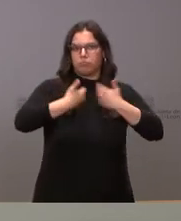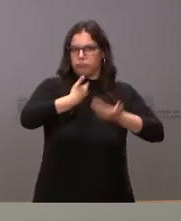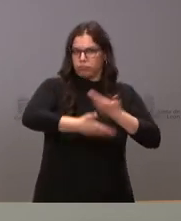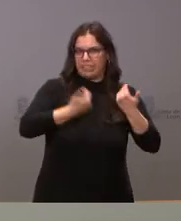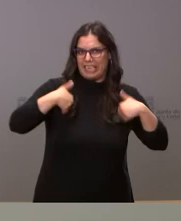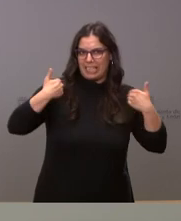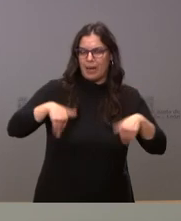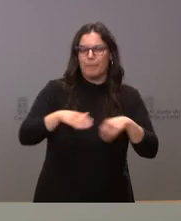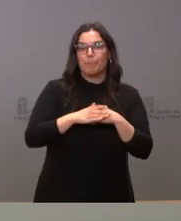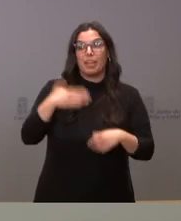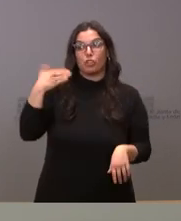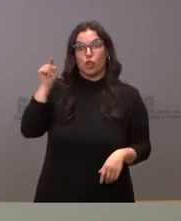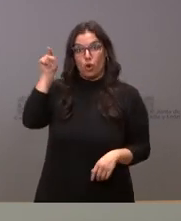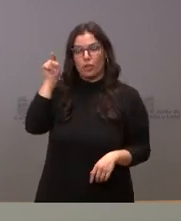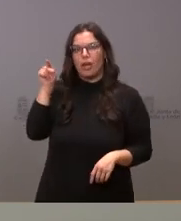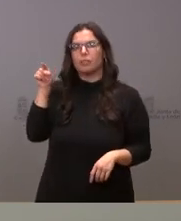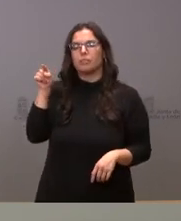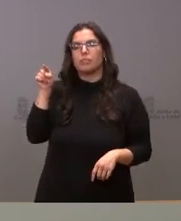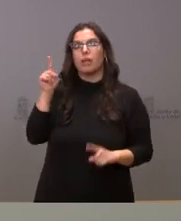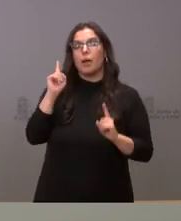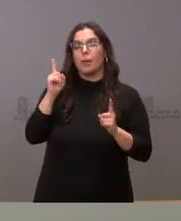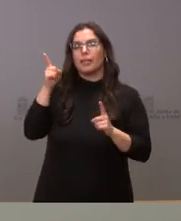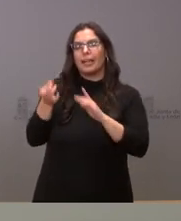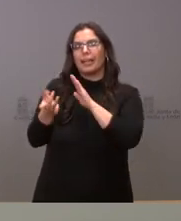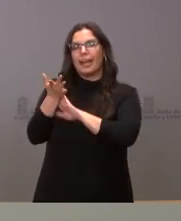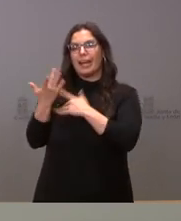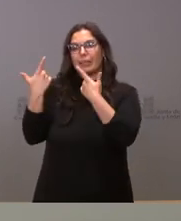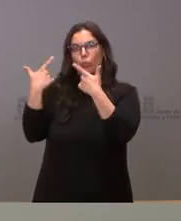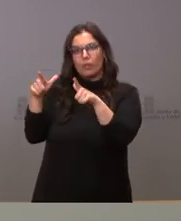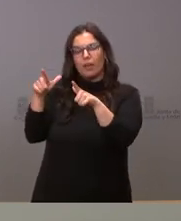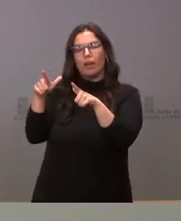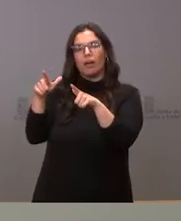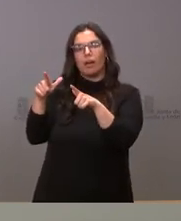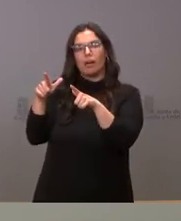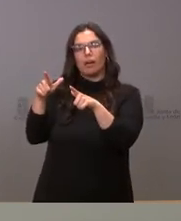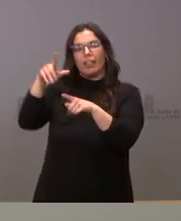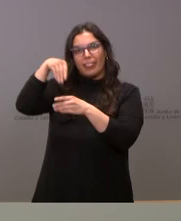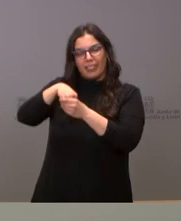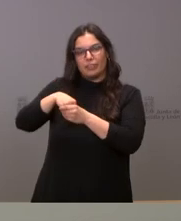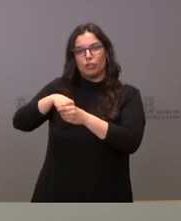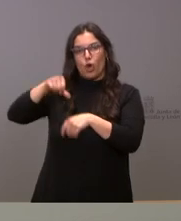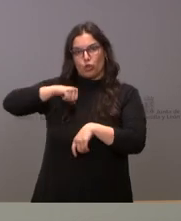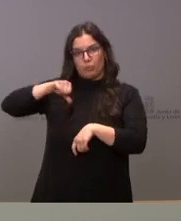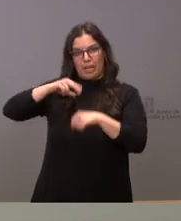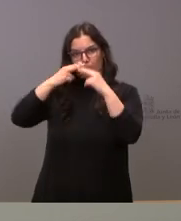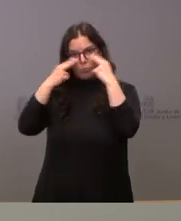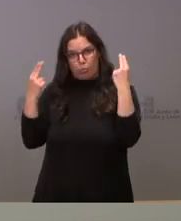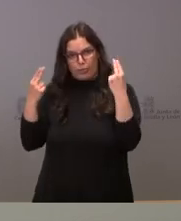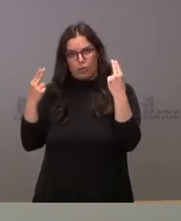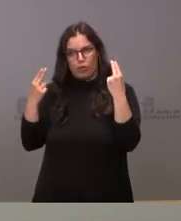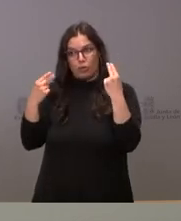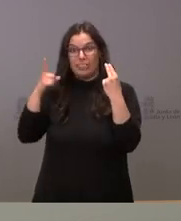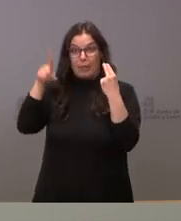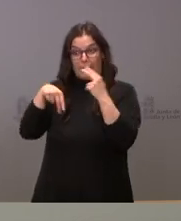en Soria está previsto la instalación de la unidad en el hospital de Santa Bárbara que está también en obras